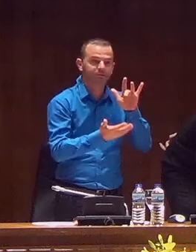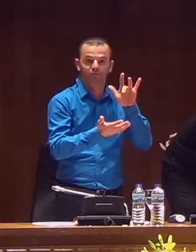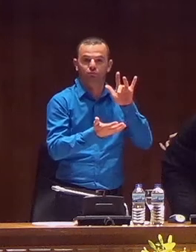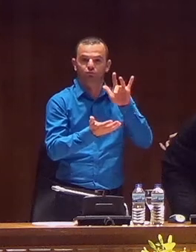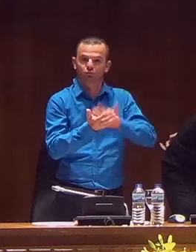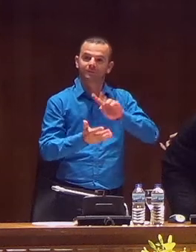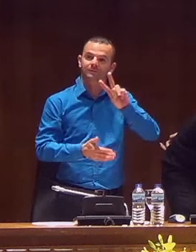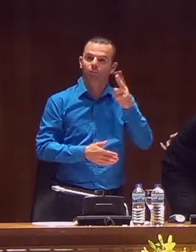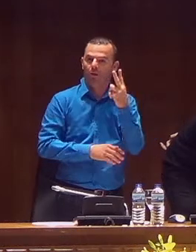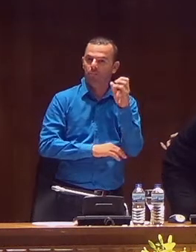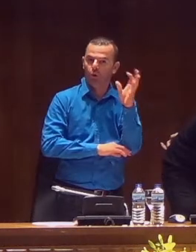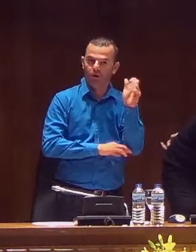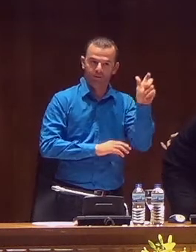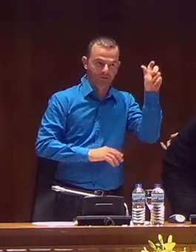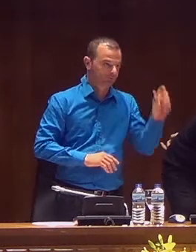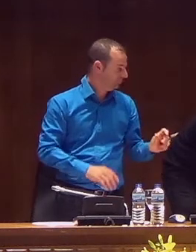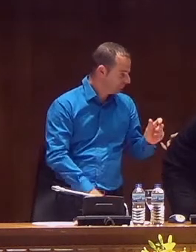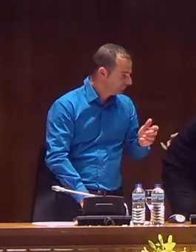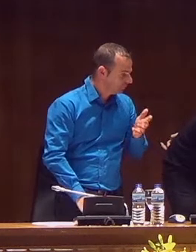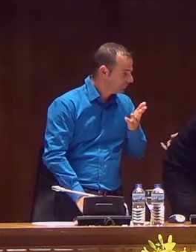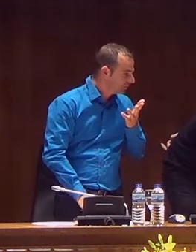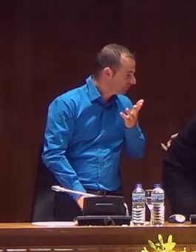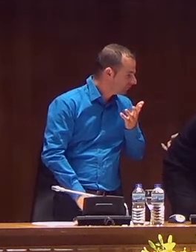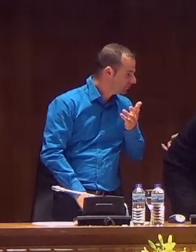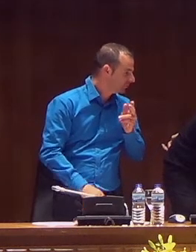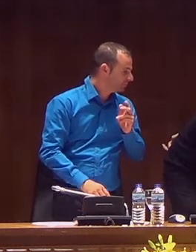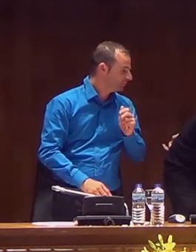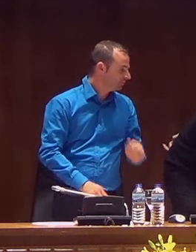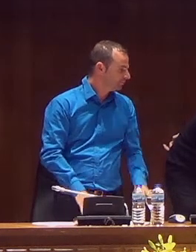Para pasar el turno a la segunda comunicación de la mesa.